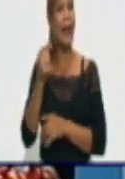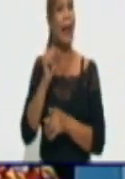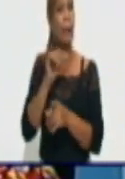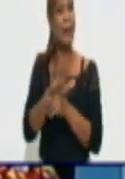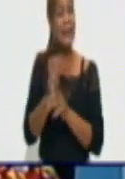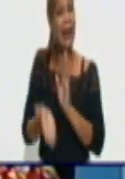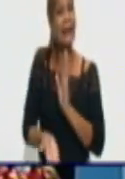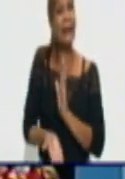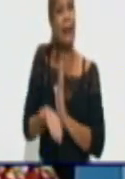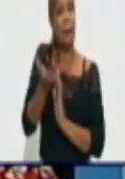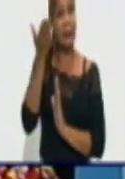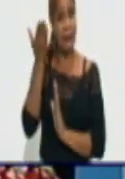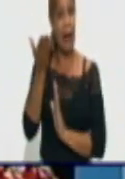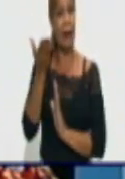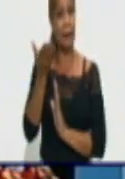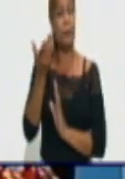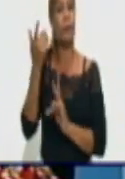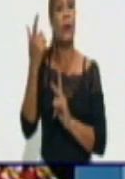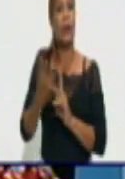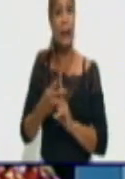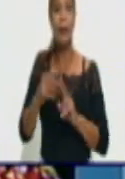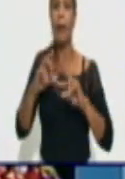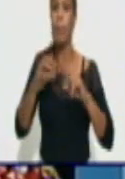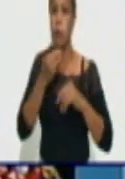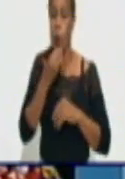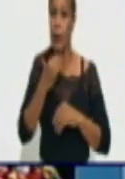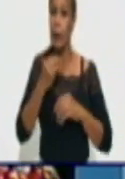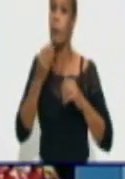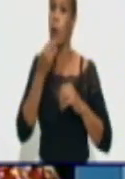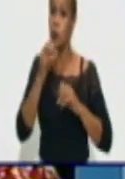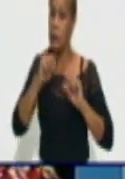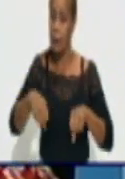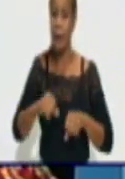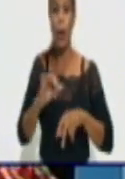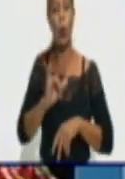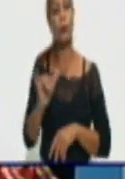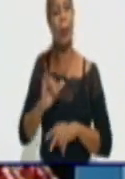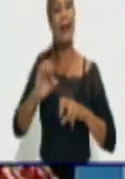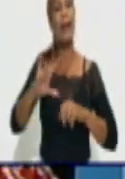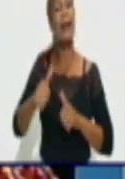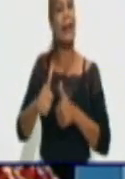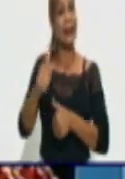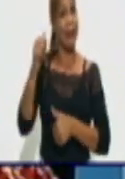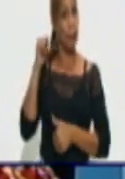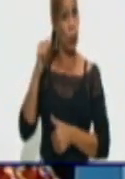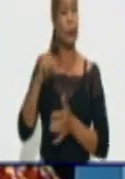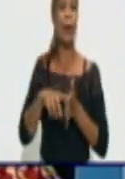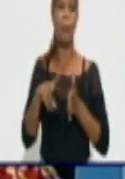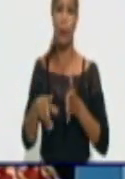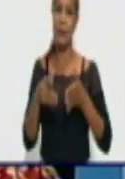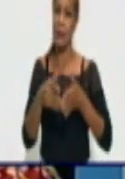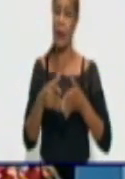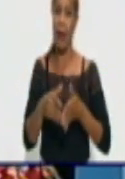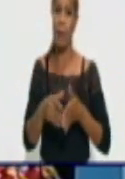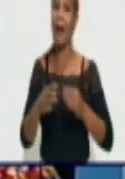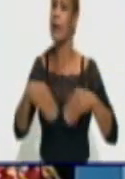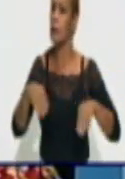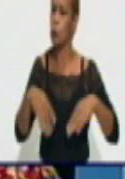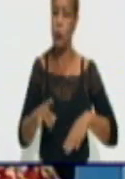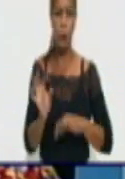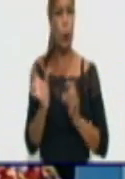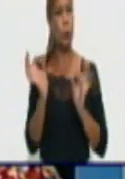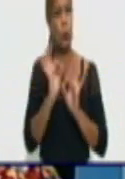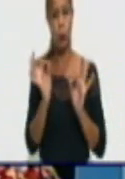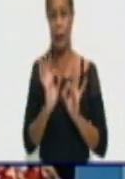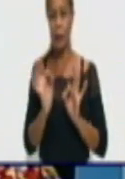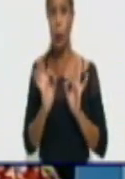incrementar el número de casos y de que haya un rebrote mayor en la provincia. La situación no está para nada controlada ni